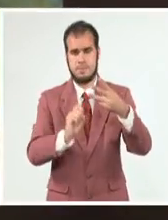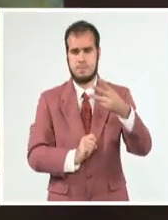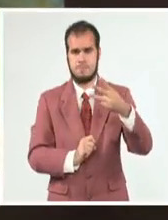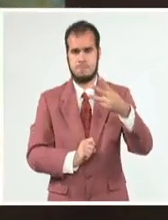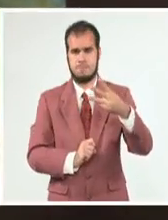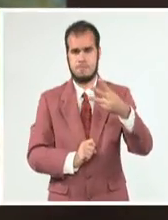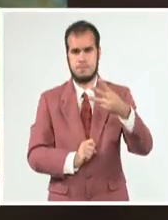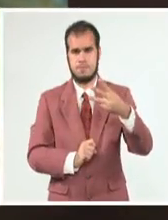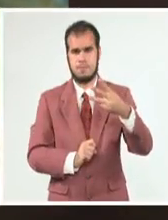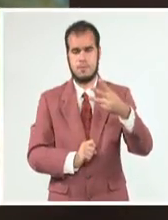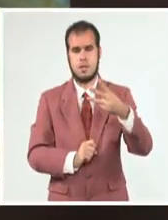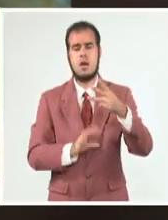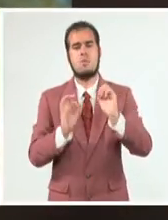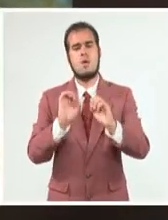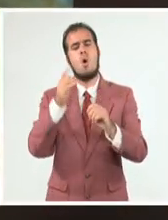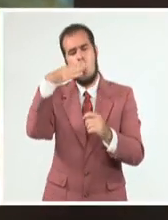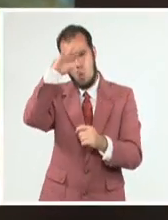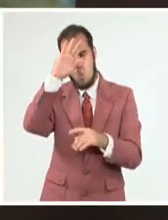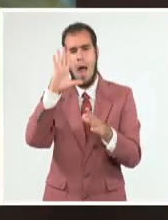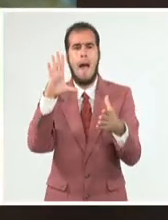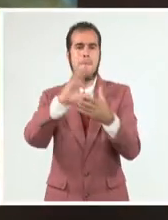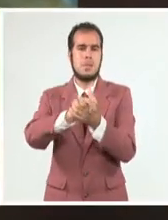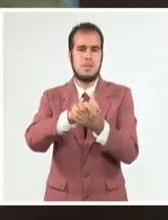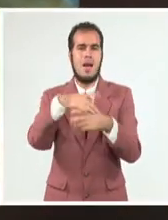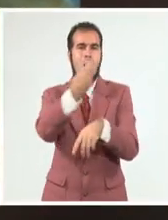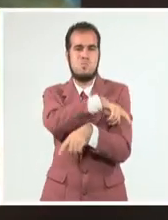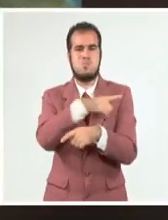Instituto Cubano de Amistad con los Pueblos y la Unión de Jóvenes Comunistas.